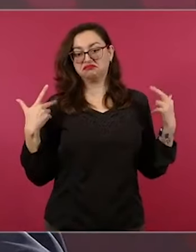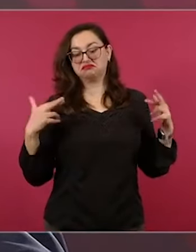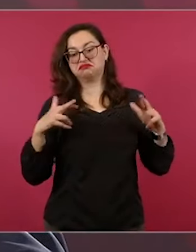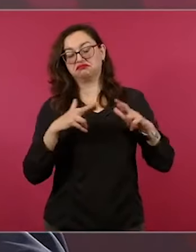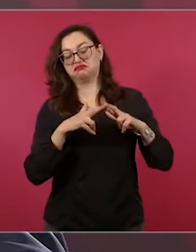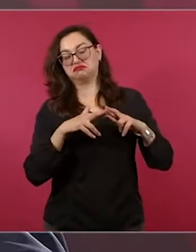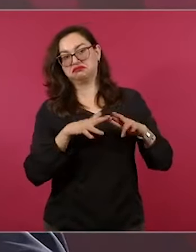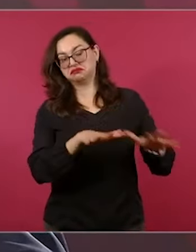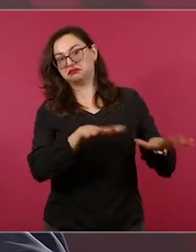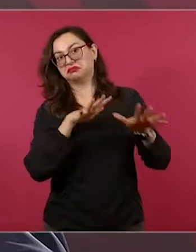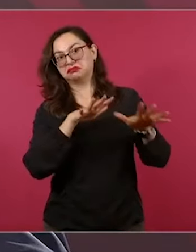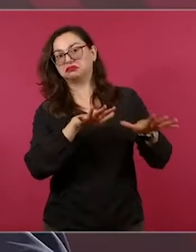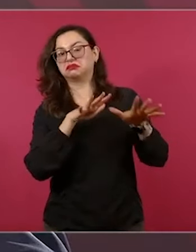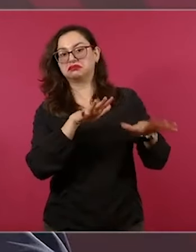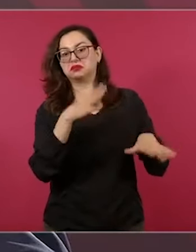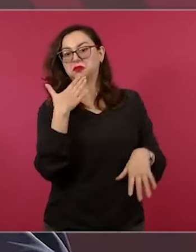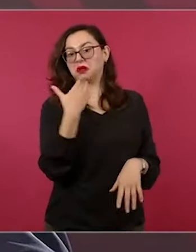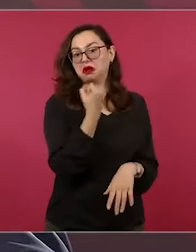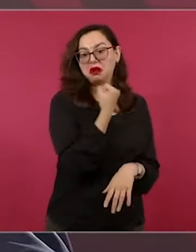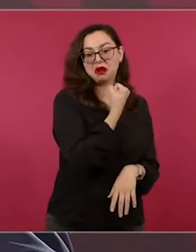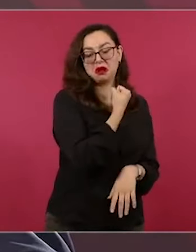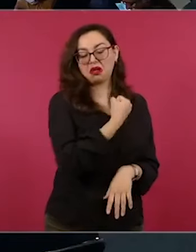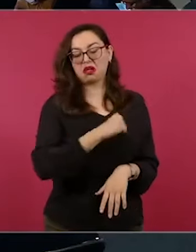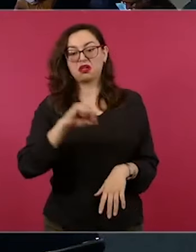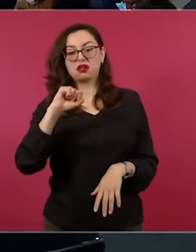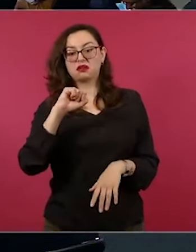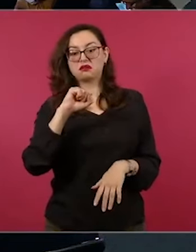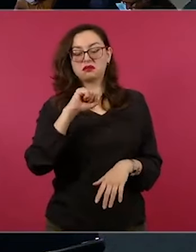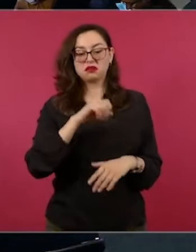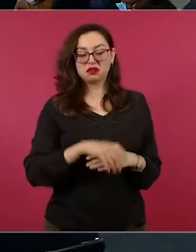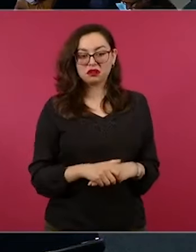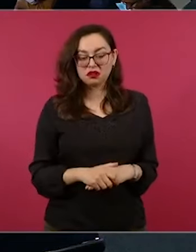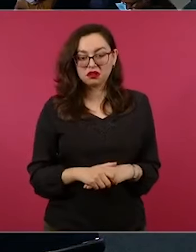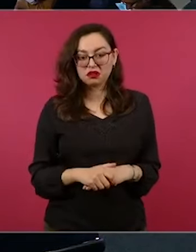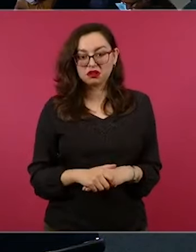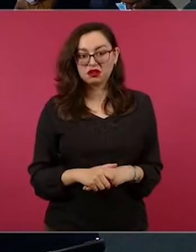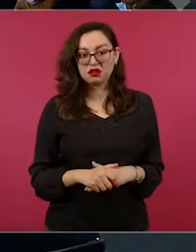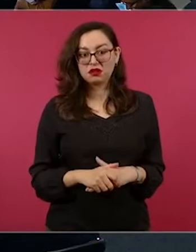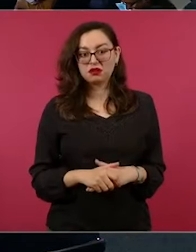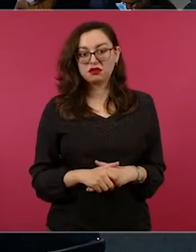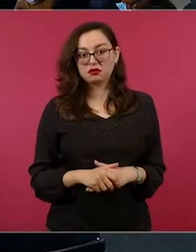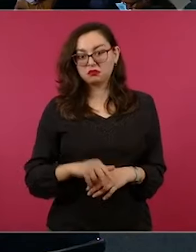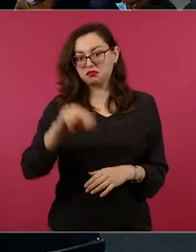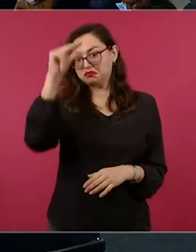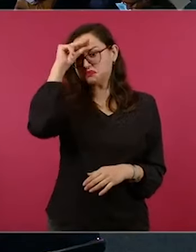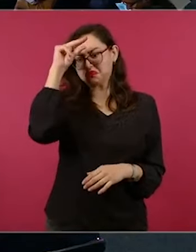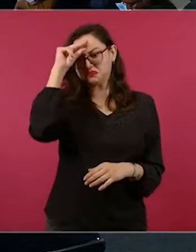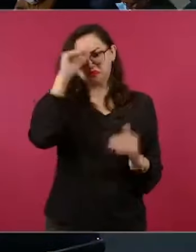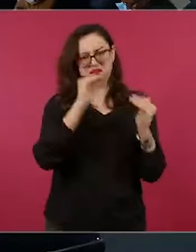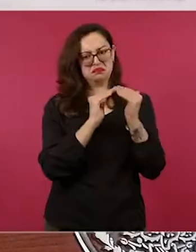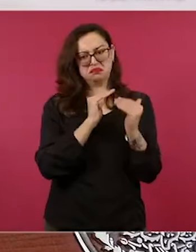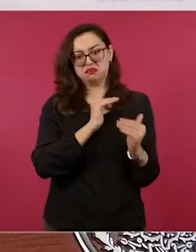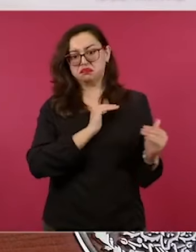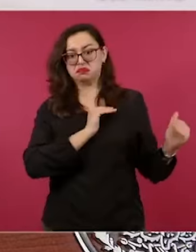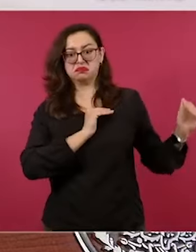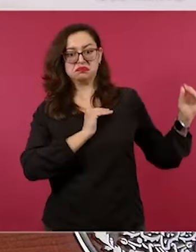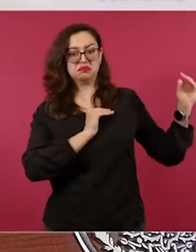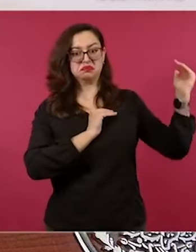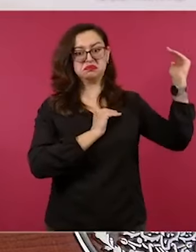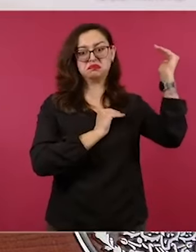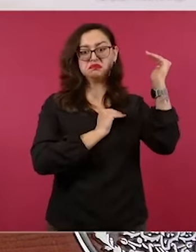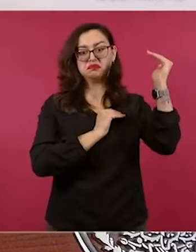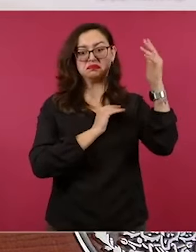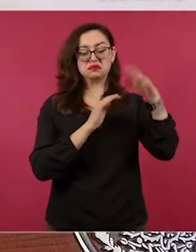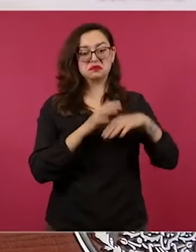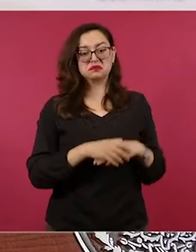un gran intelectual y en política